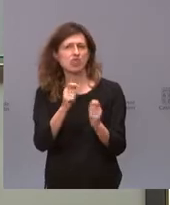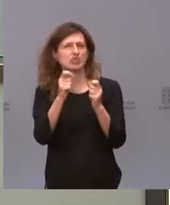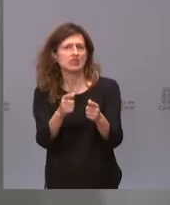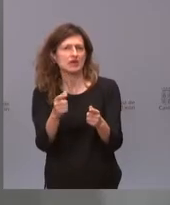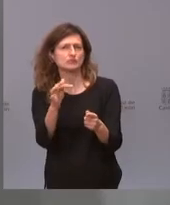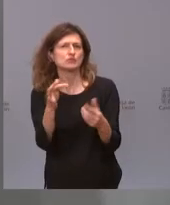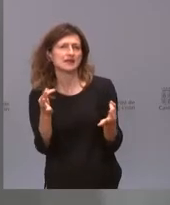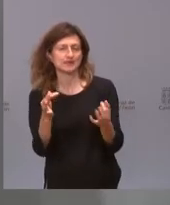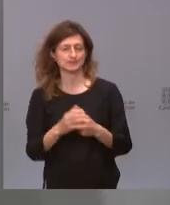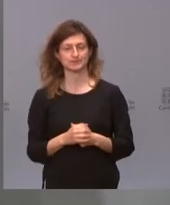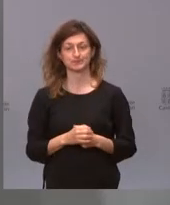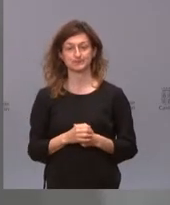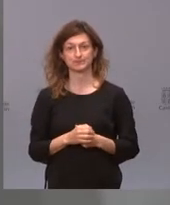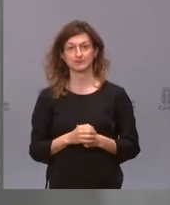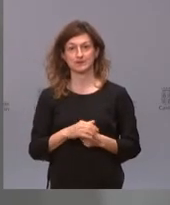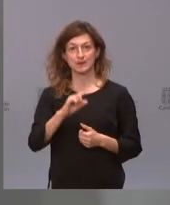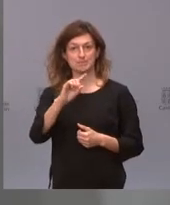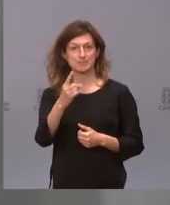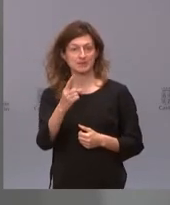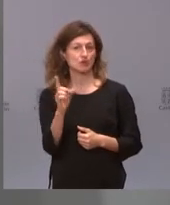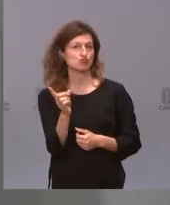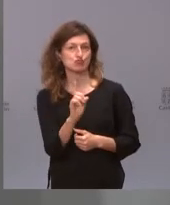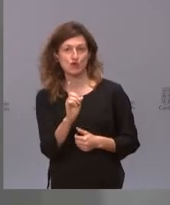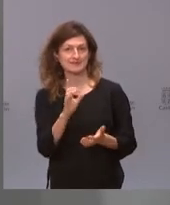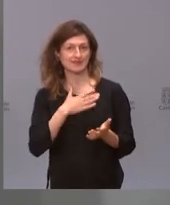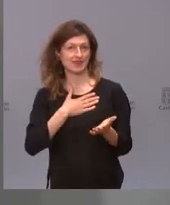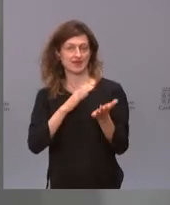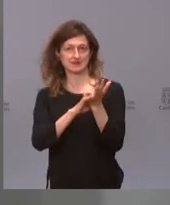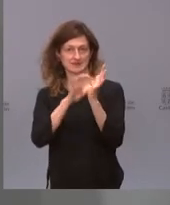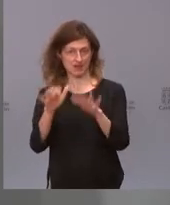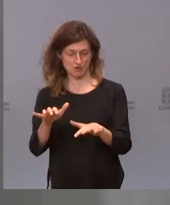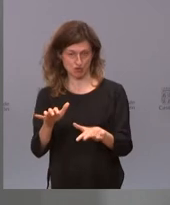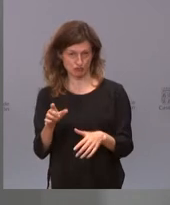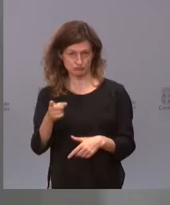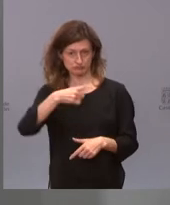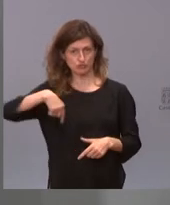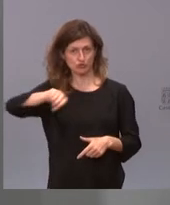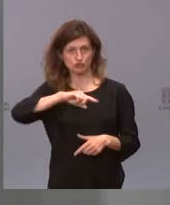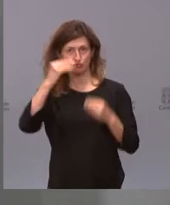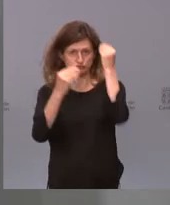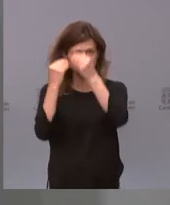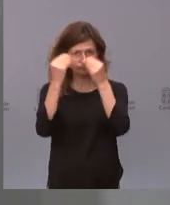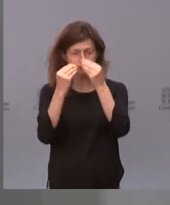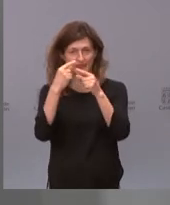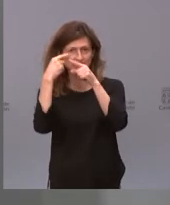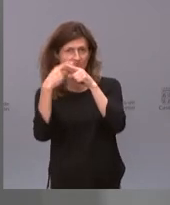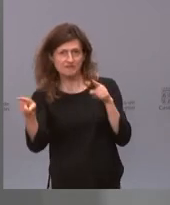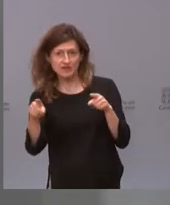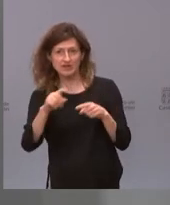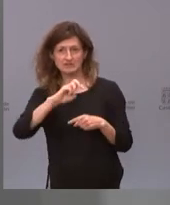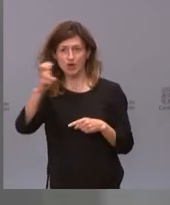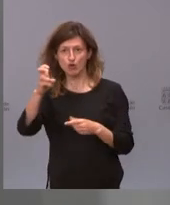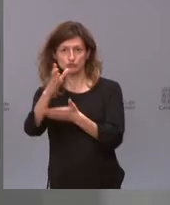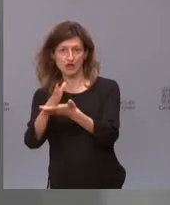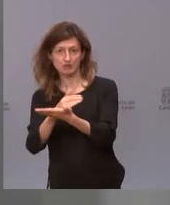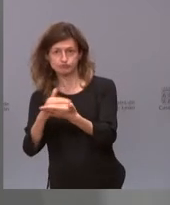Bueno, primero, no es un planteamiento de Castilla y León. Nosotros no estamos haciendo ningún planteamiento diferente al que se